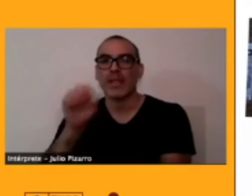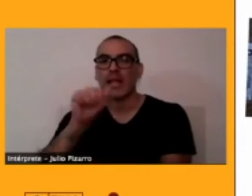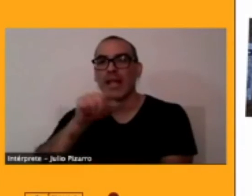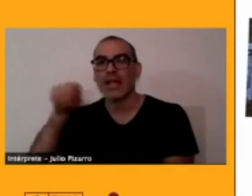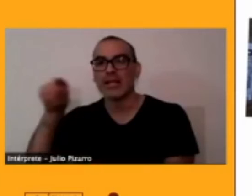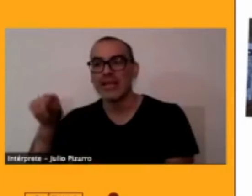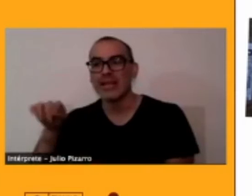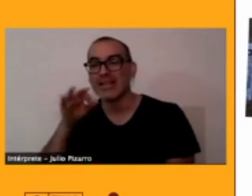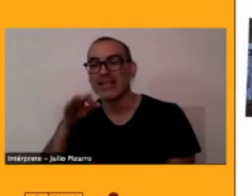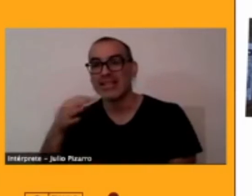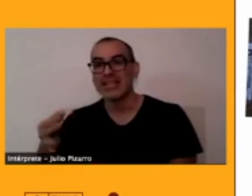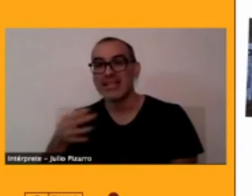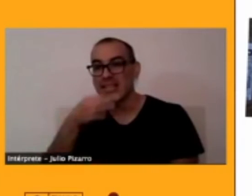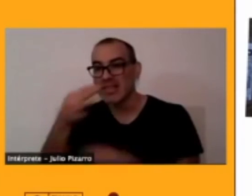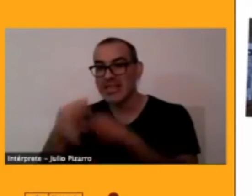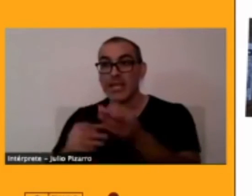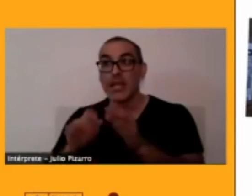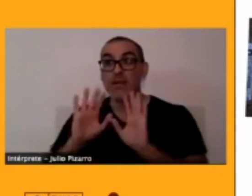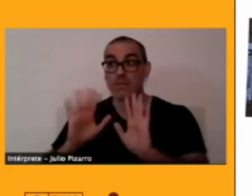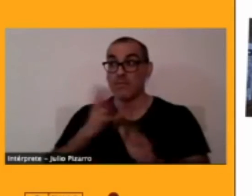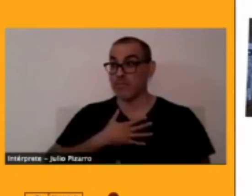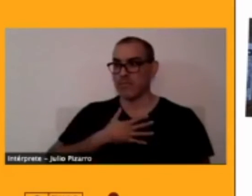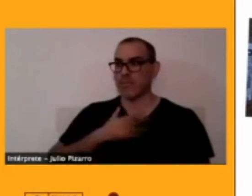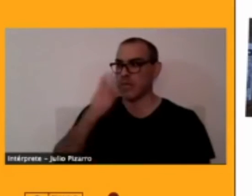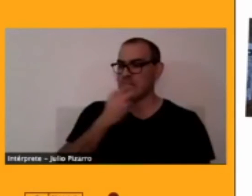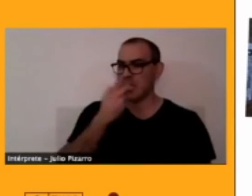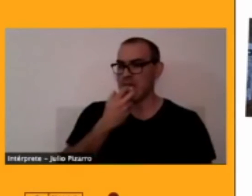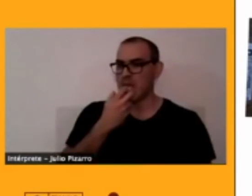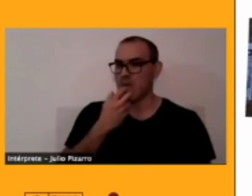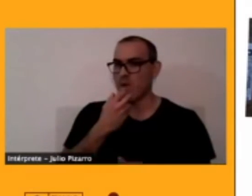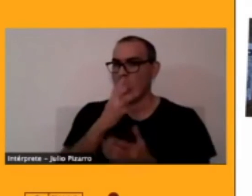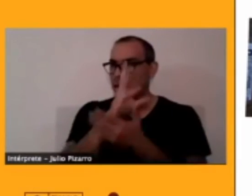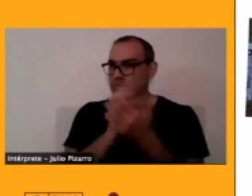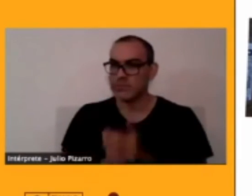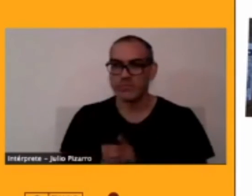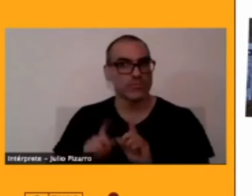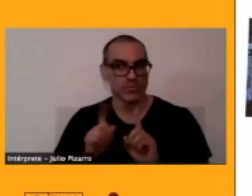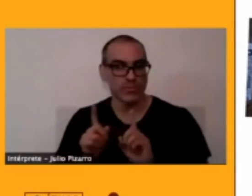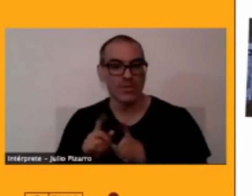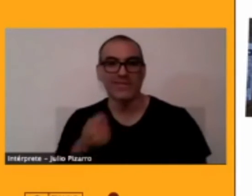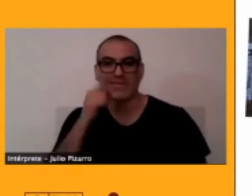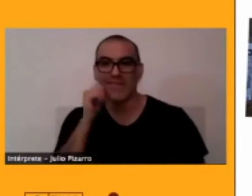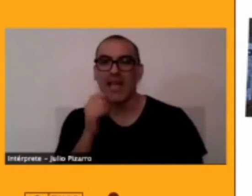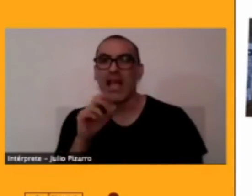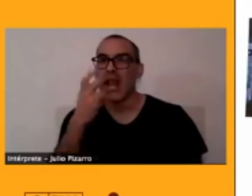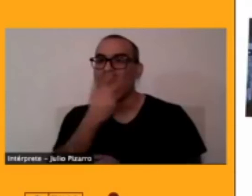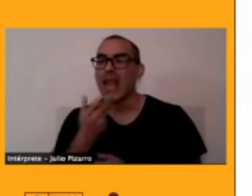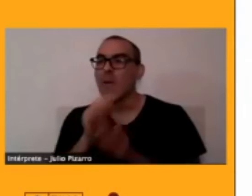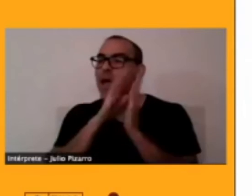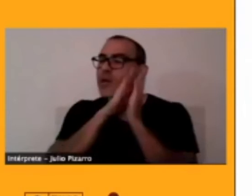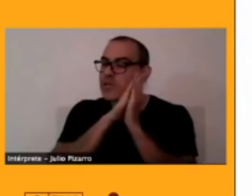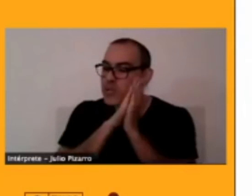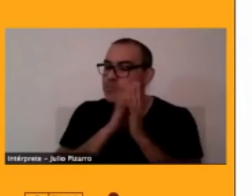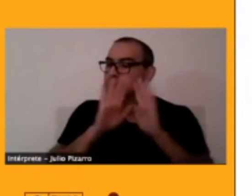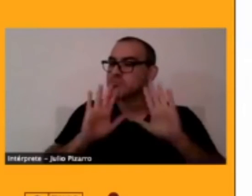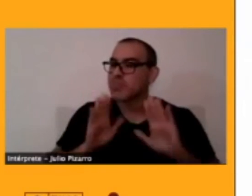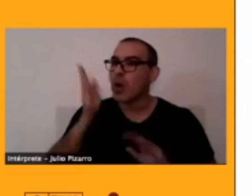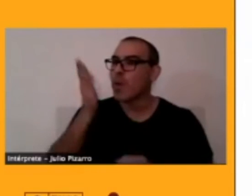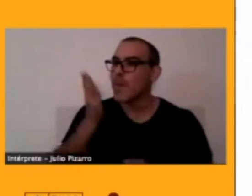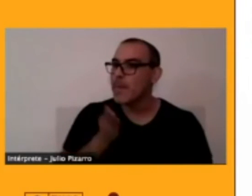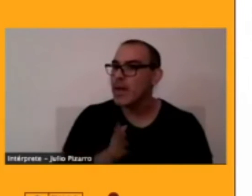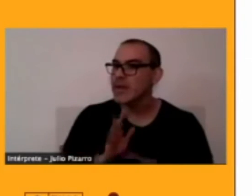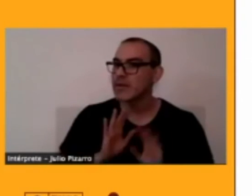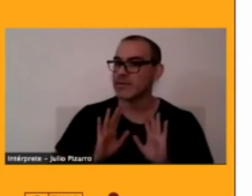y ellos están despertando con los ejemplos que digo ya los requisitos básicamente